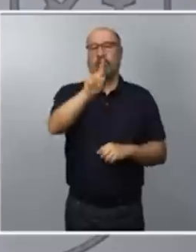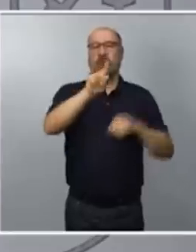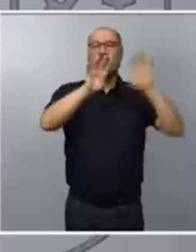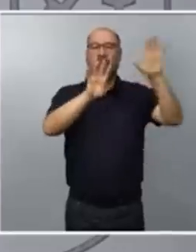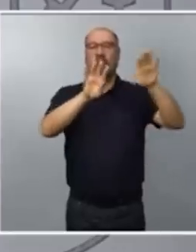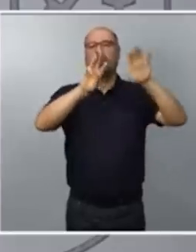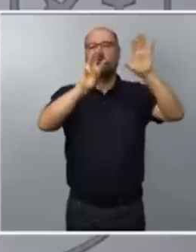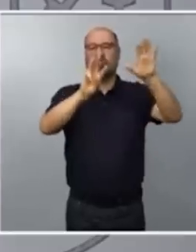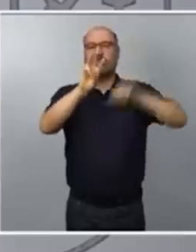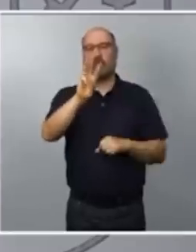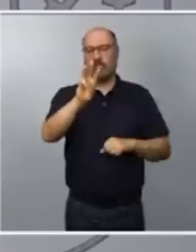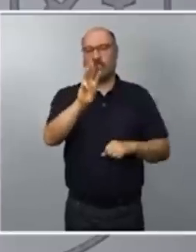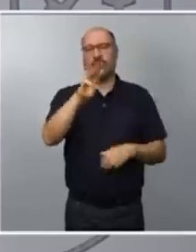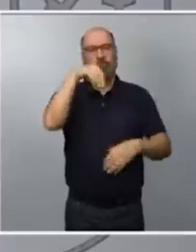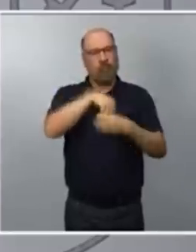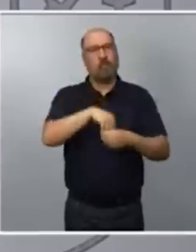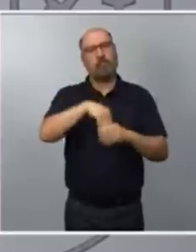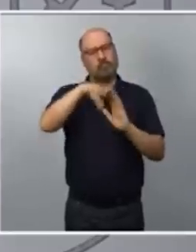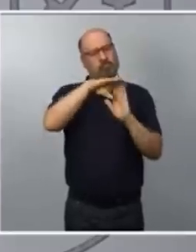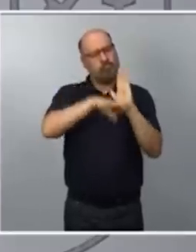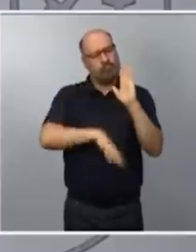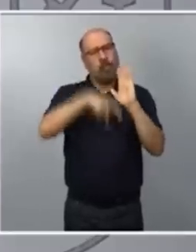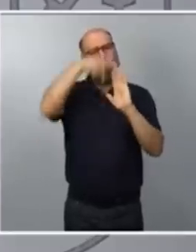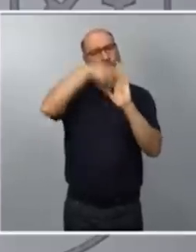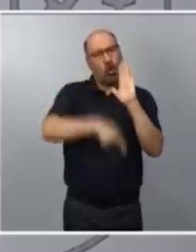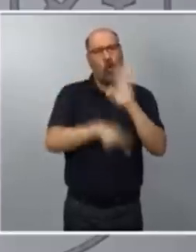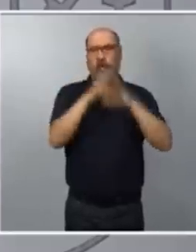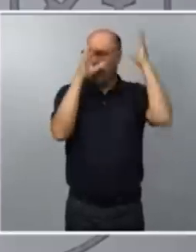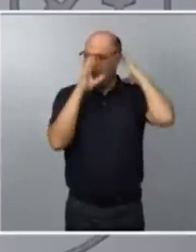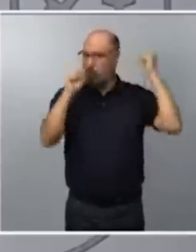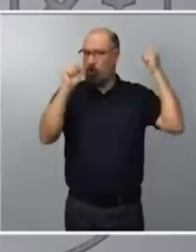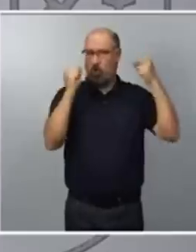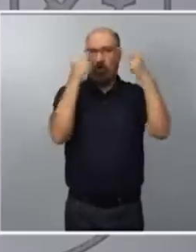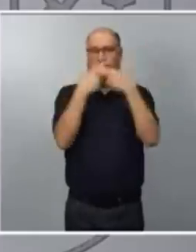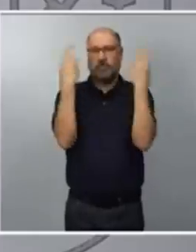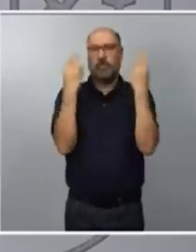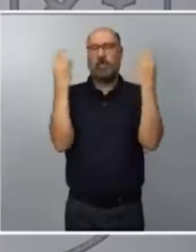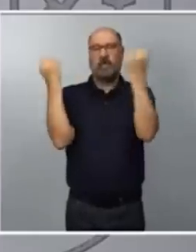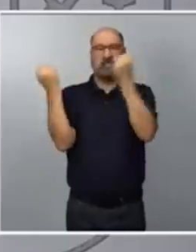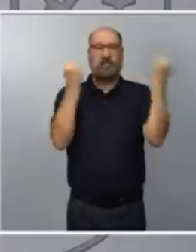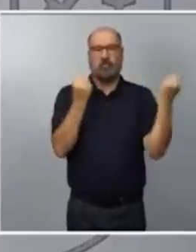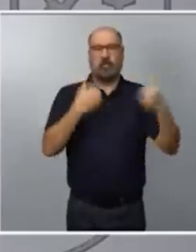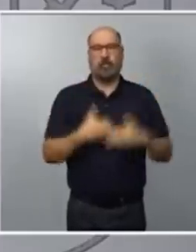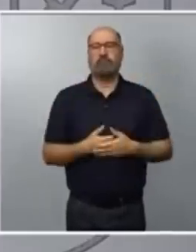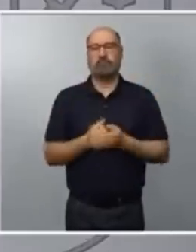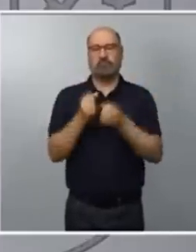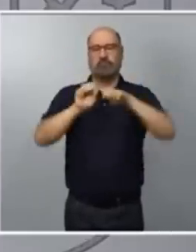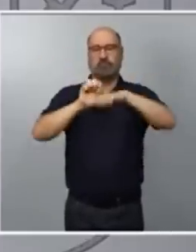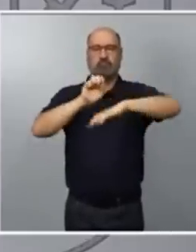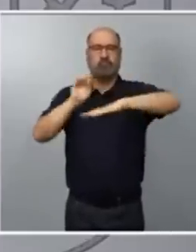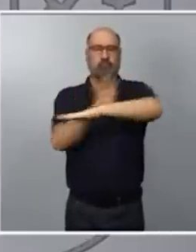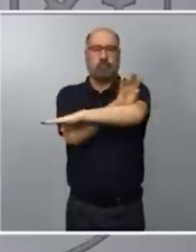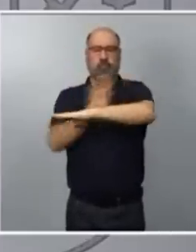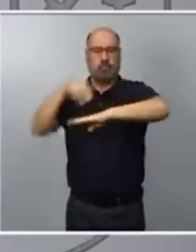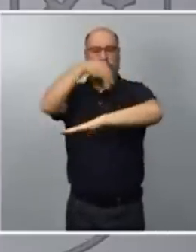donde se recoge expresamente todas las cuestiones relacionadas con el protocolo y las prevalencias en las